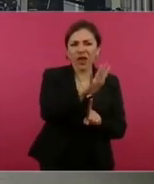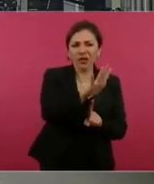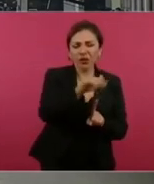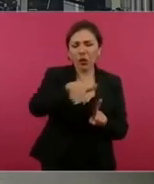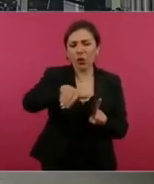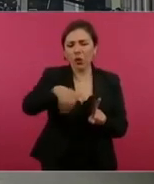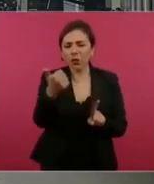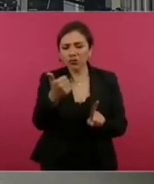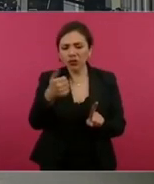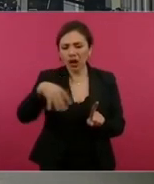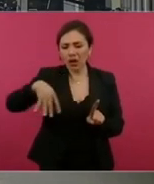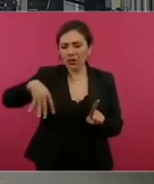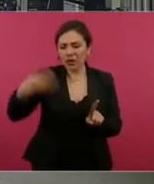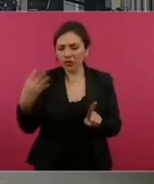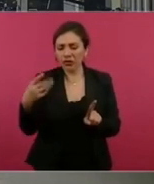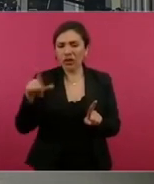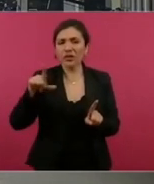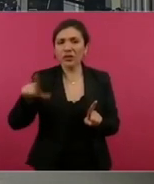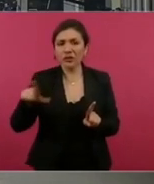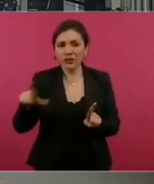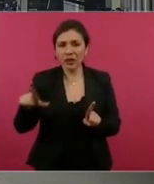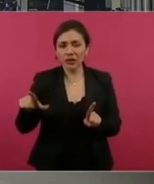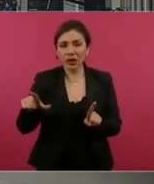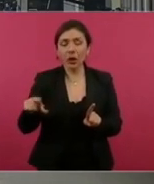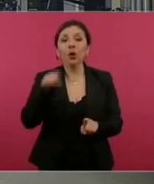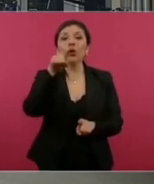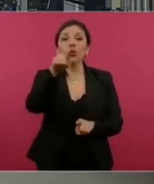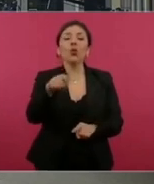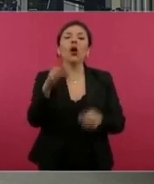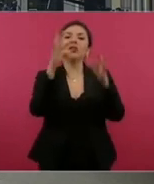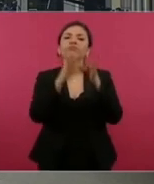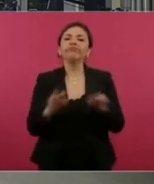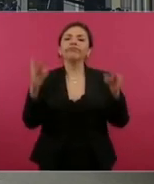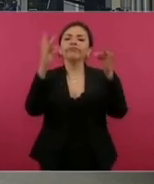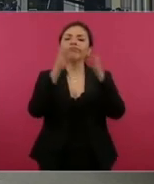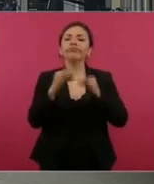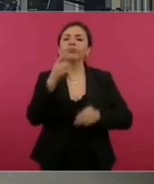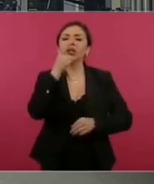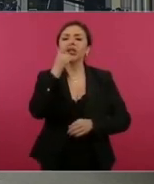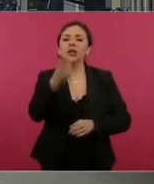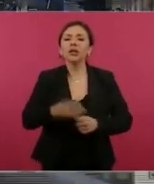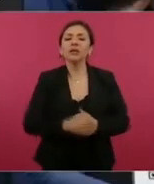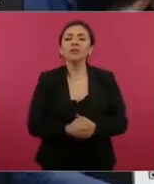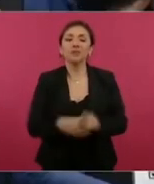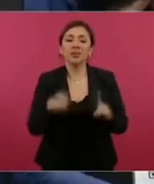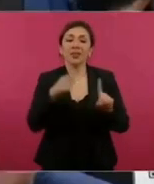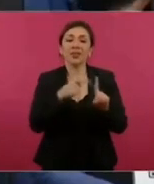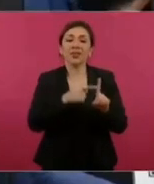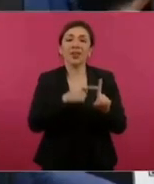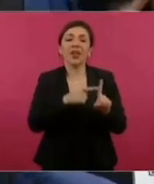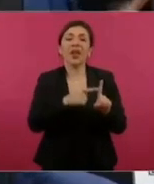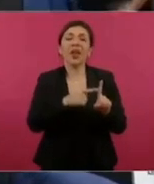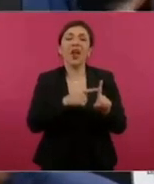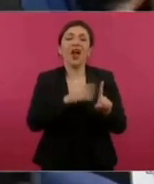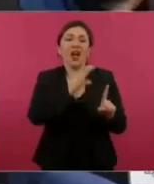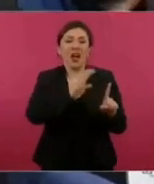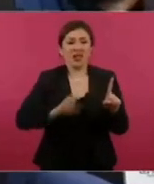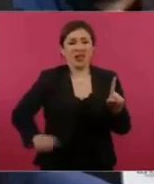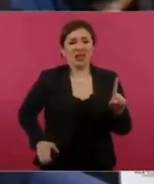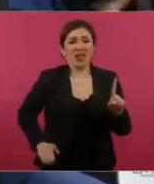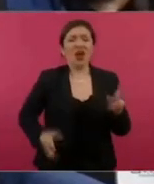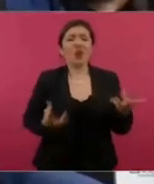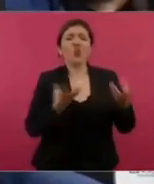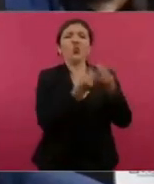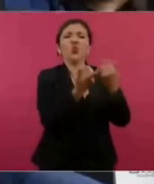14, 17. ¿Qué dije entonces? Cuando usted mencionaba que era la candidata de un grupo de Claudio X.